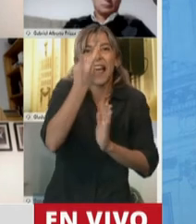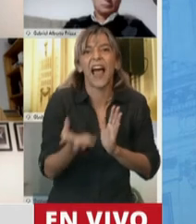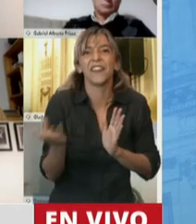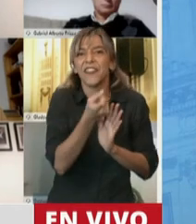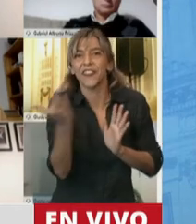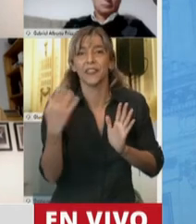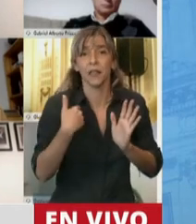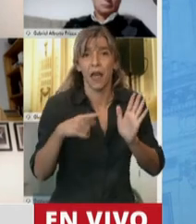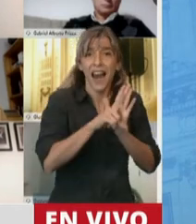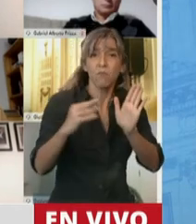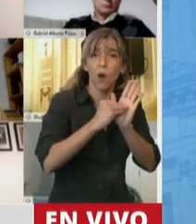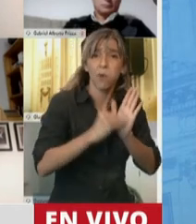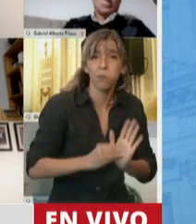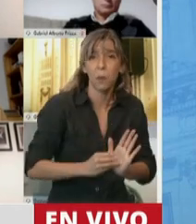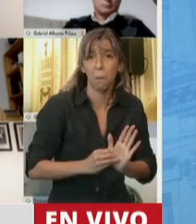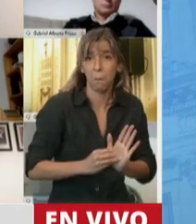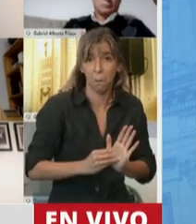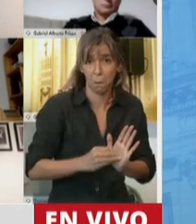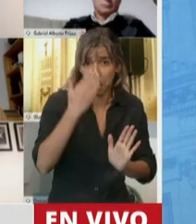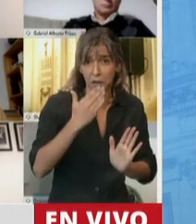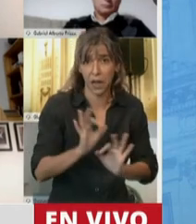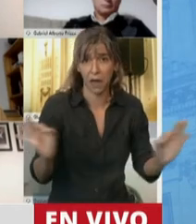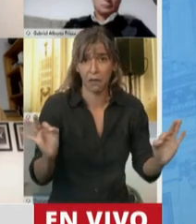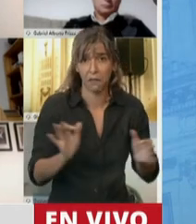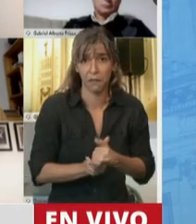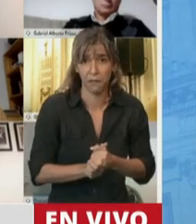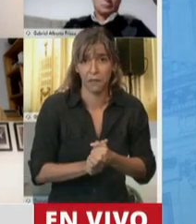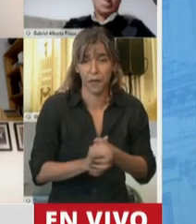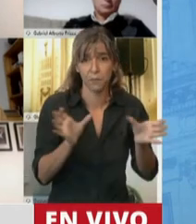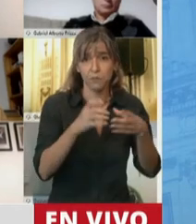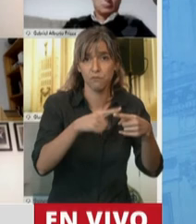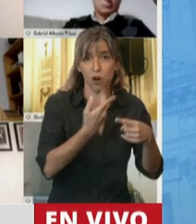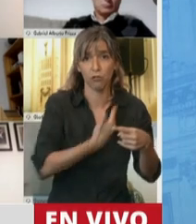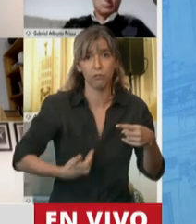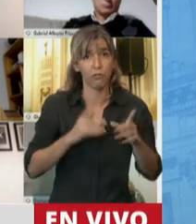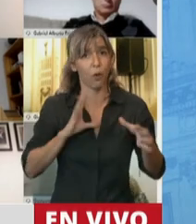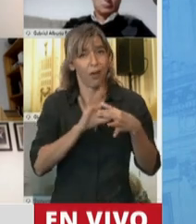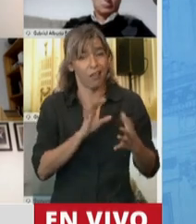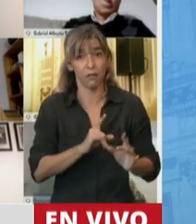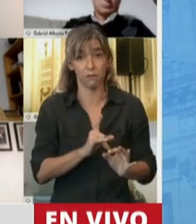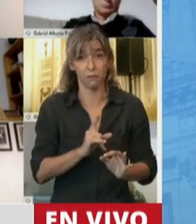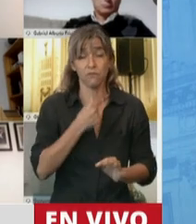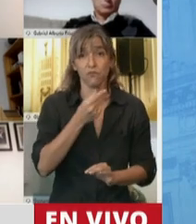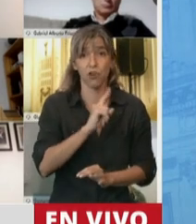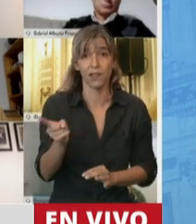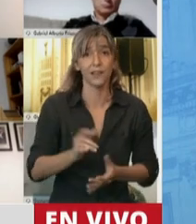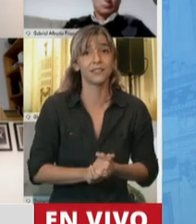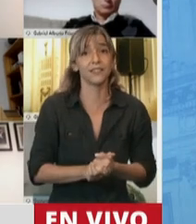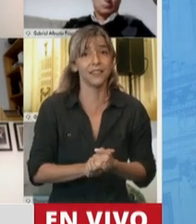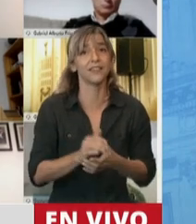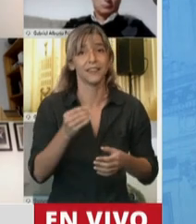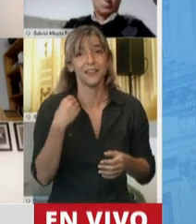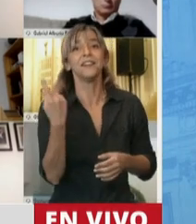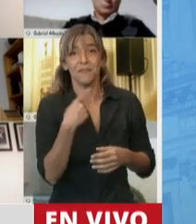quiso esto en la ley. Diputada, le voy a pedir si puede ir redundando. la reducción de aportes y tampoco